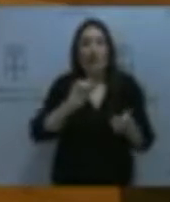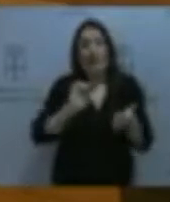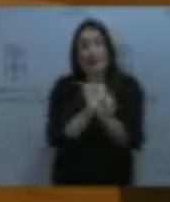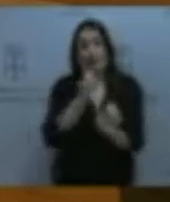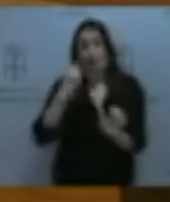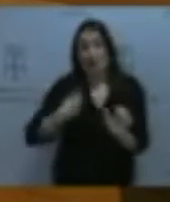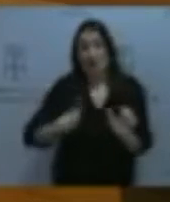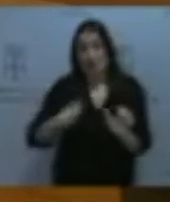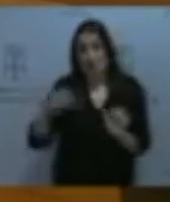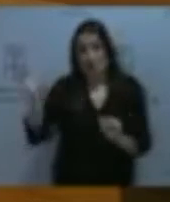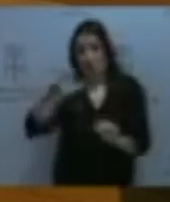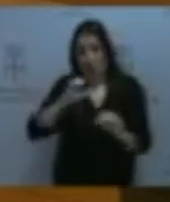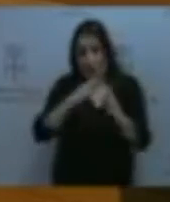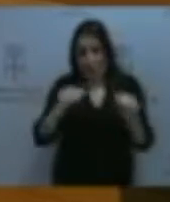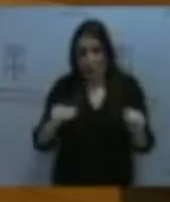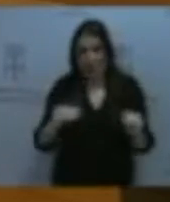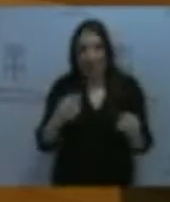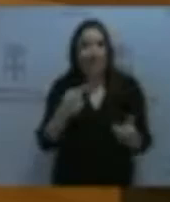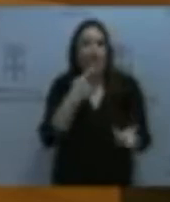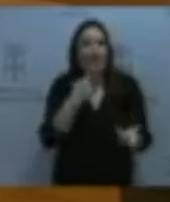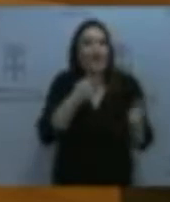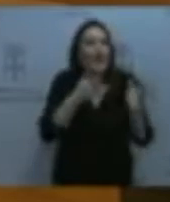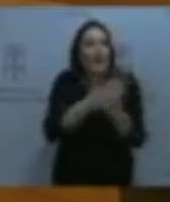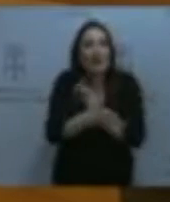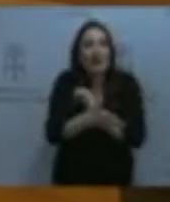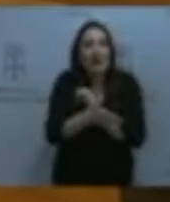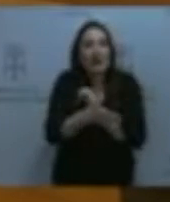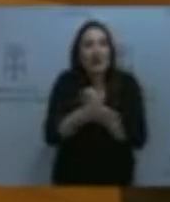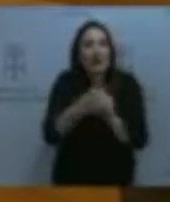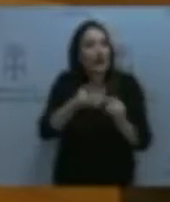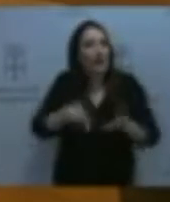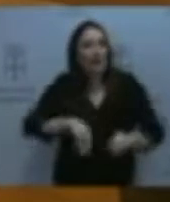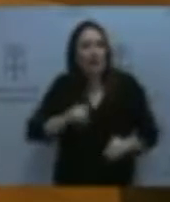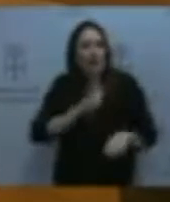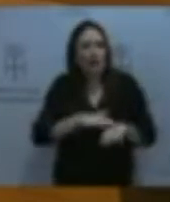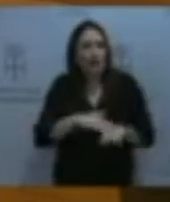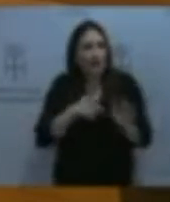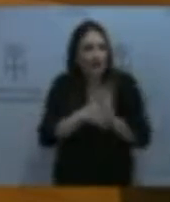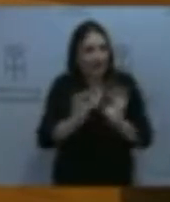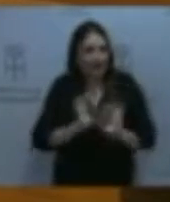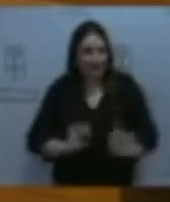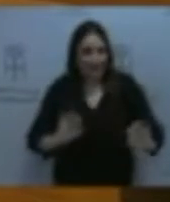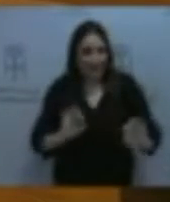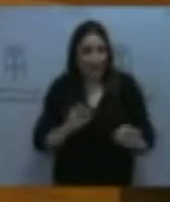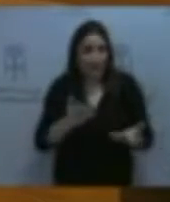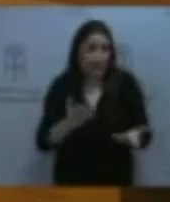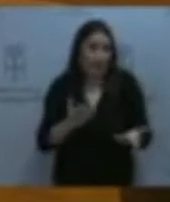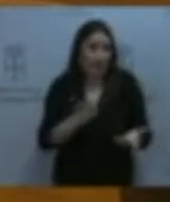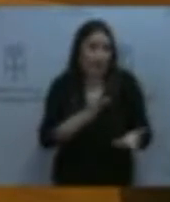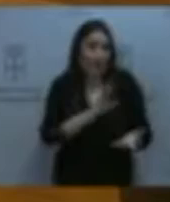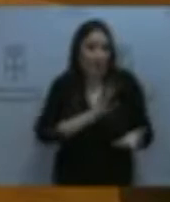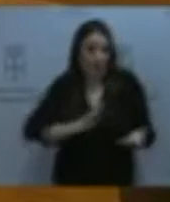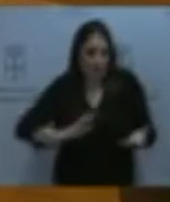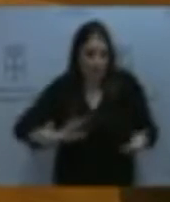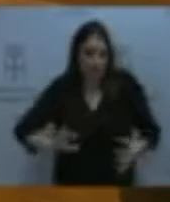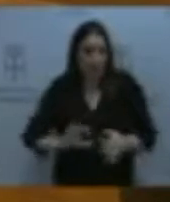europeos, que nun se explicou porque nun se admitían. Y hasta aquí lo que ye